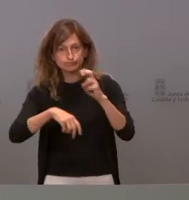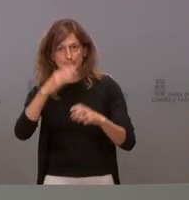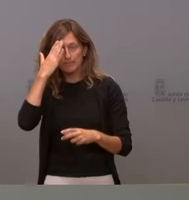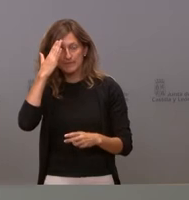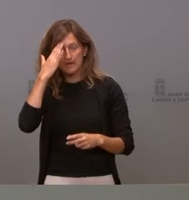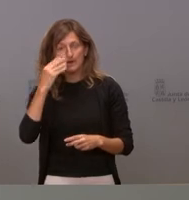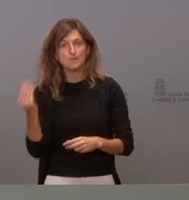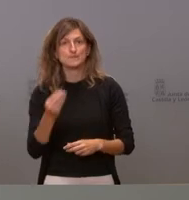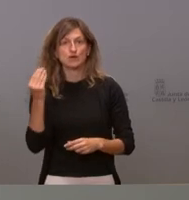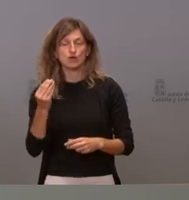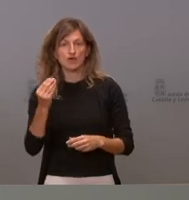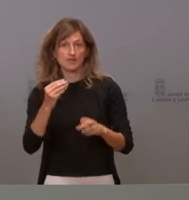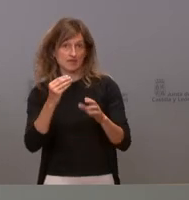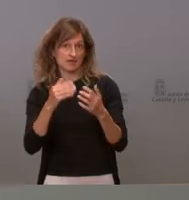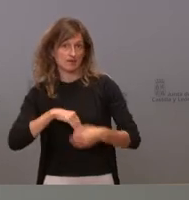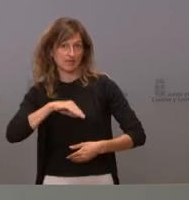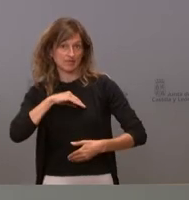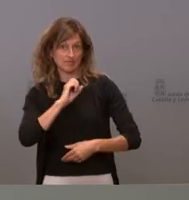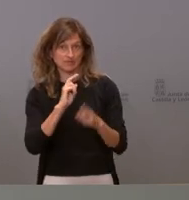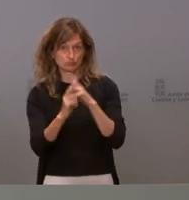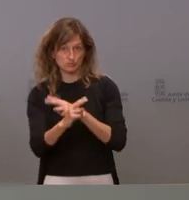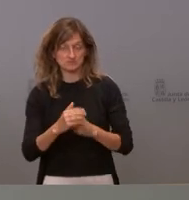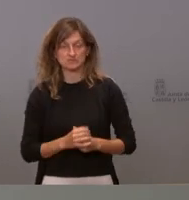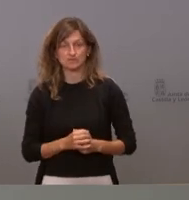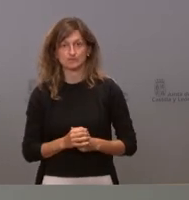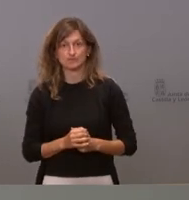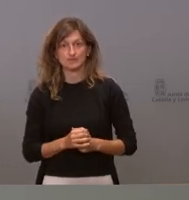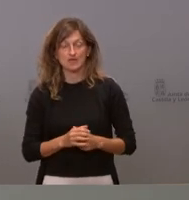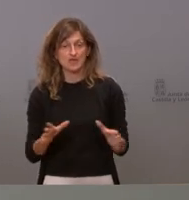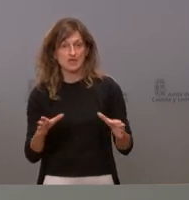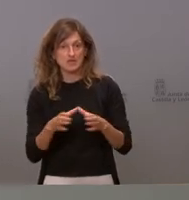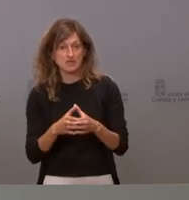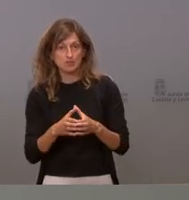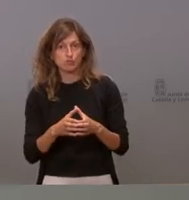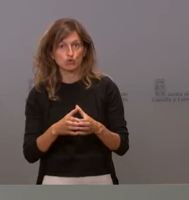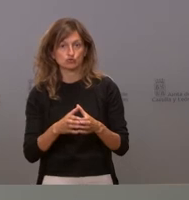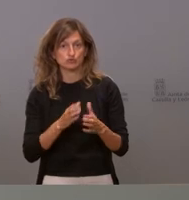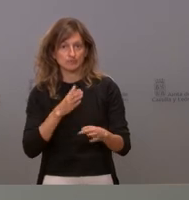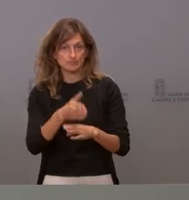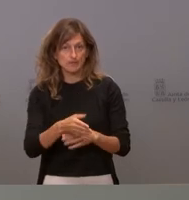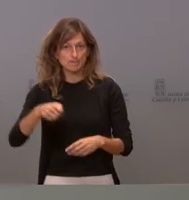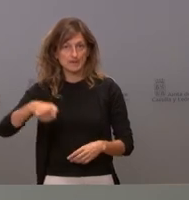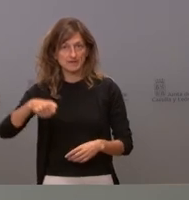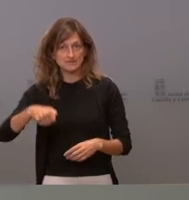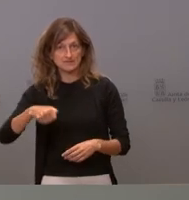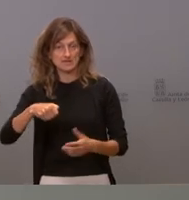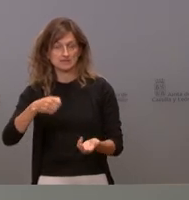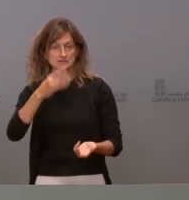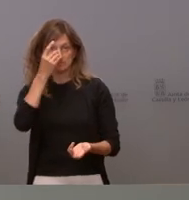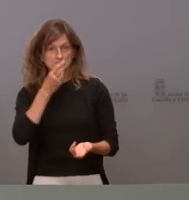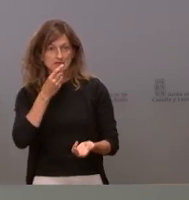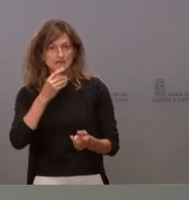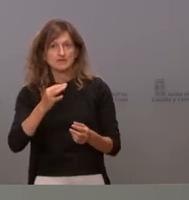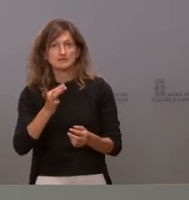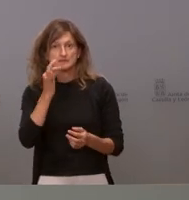mejora de la capacidad resolutiva equipos de telepresencia maletines digitales ecógrafos portátiles test de virus